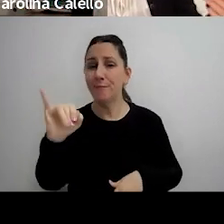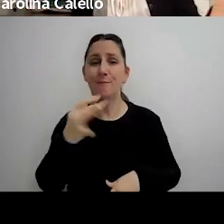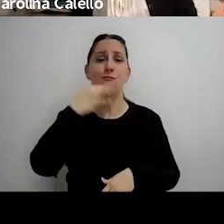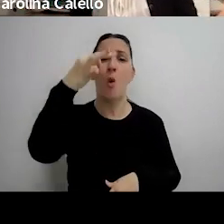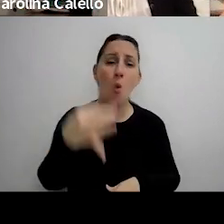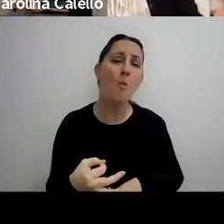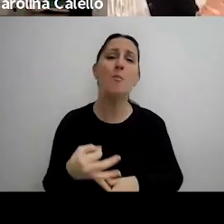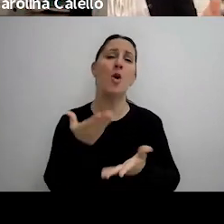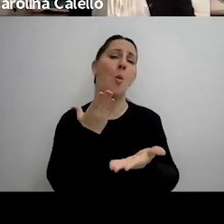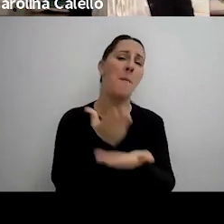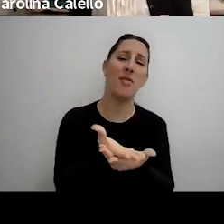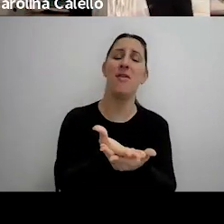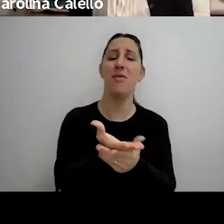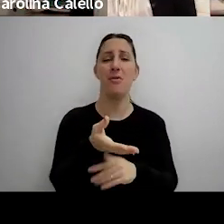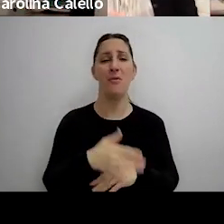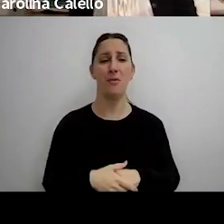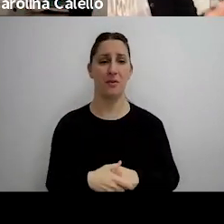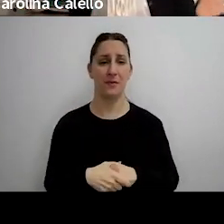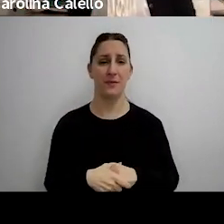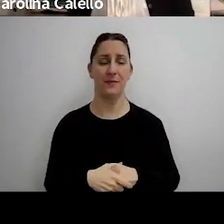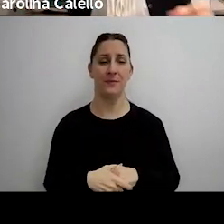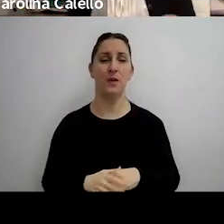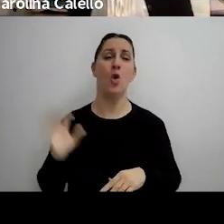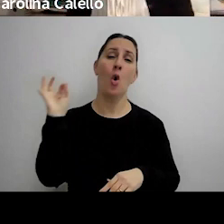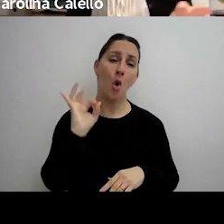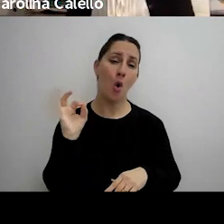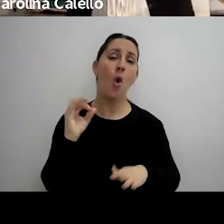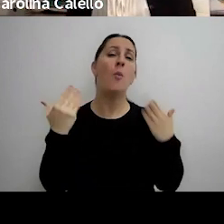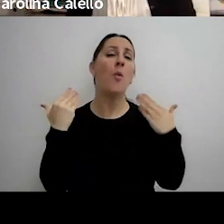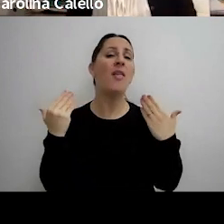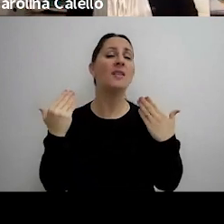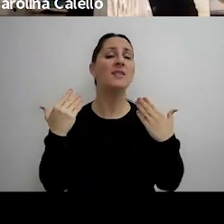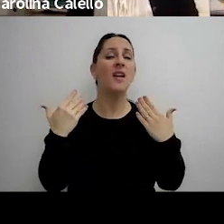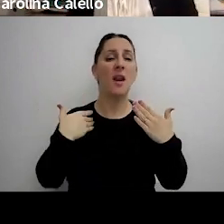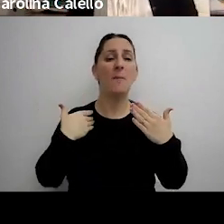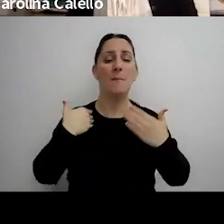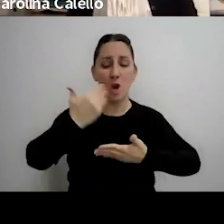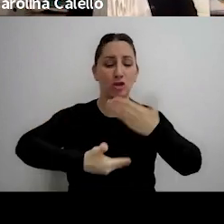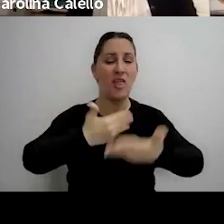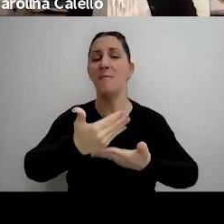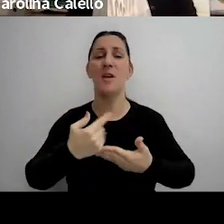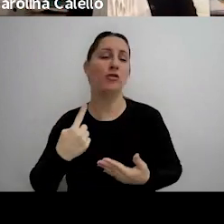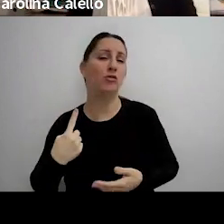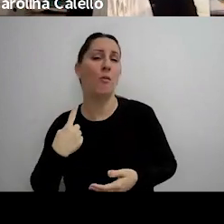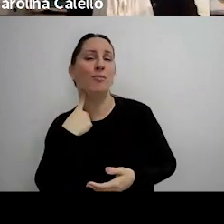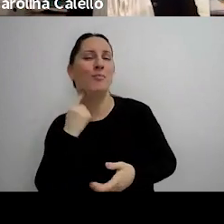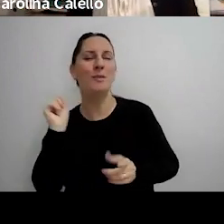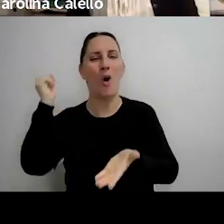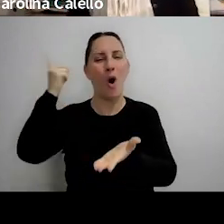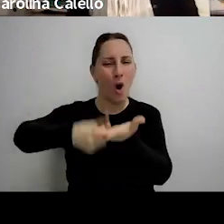requerimiento o también podría ser un vicio de procedimiento como lo de la orden de intervención